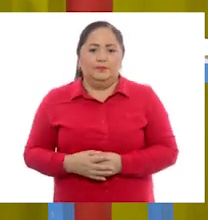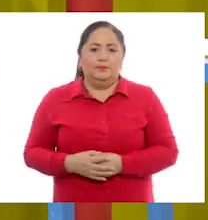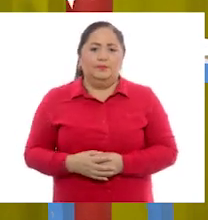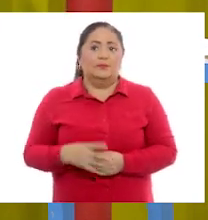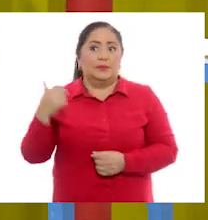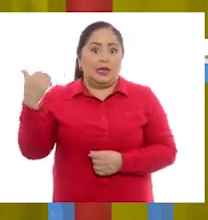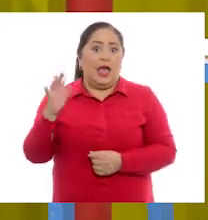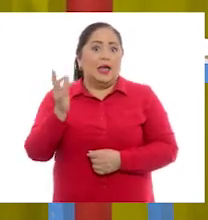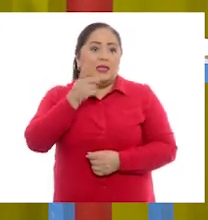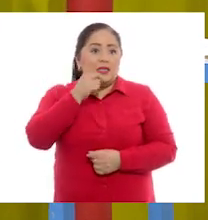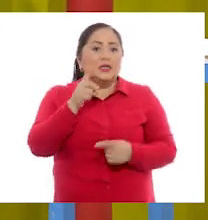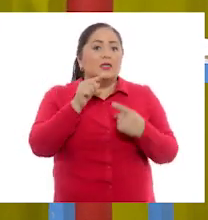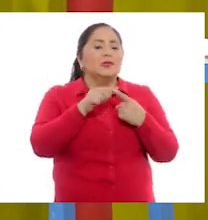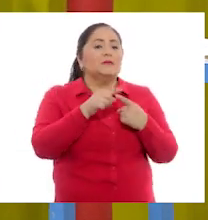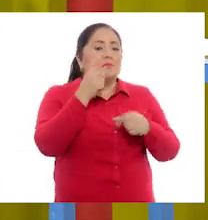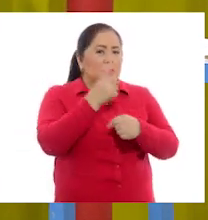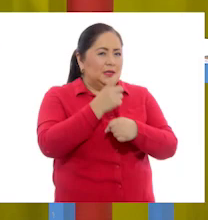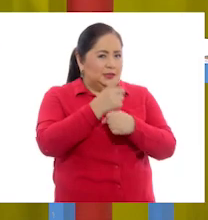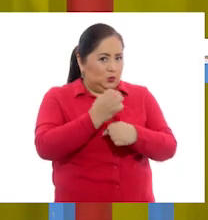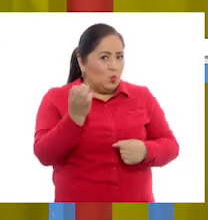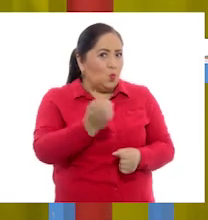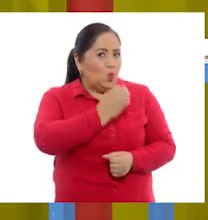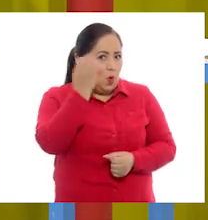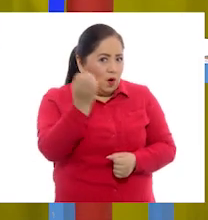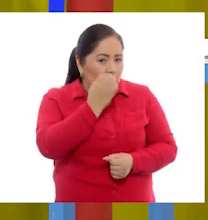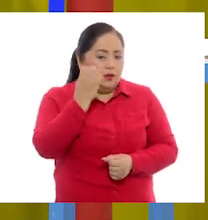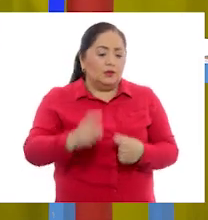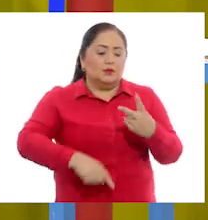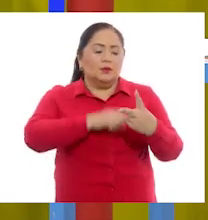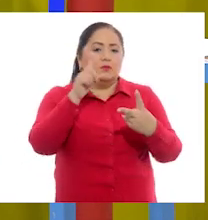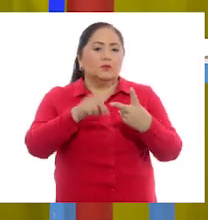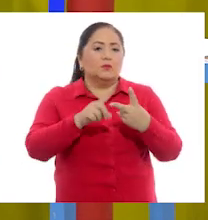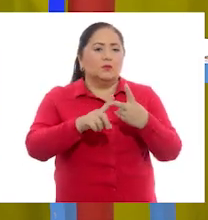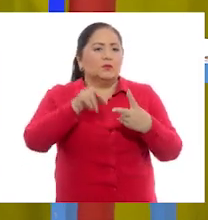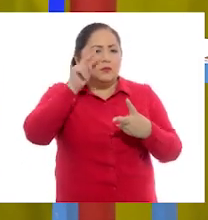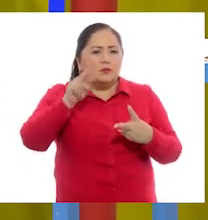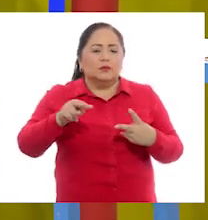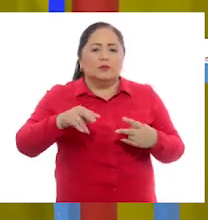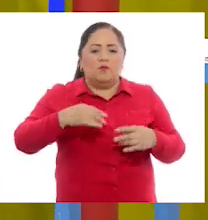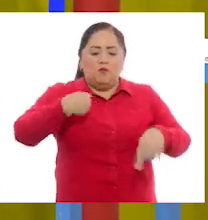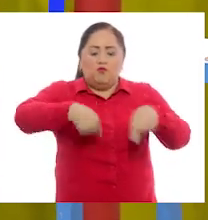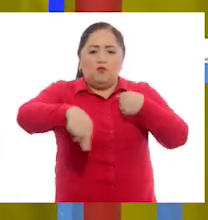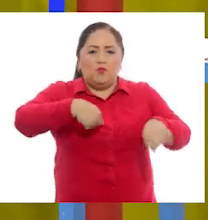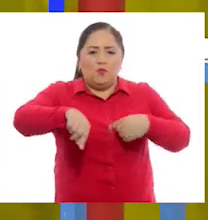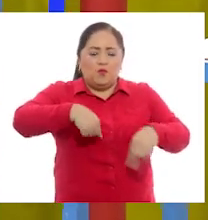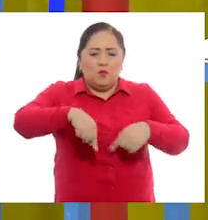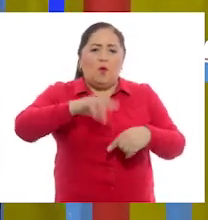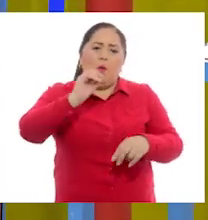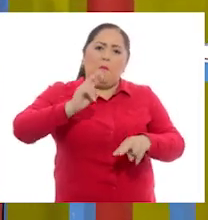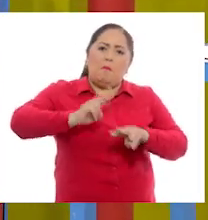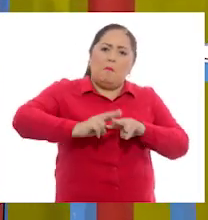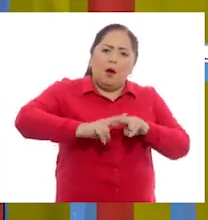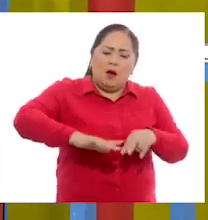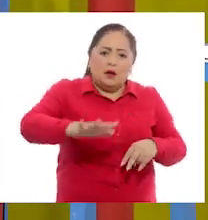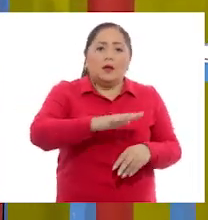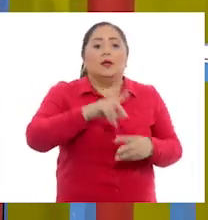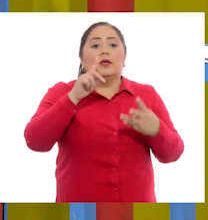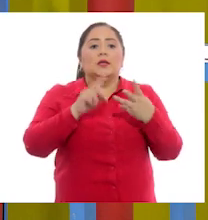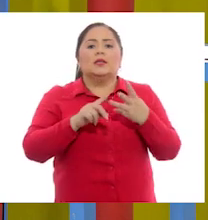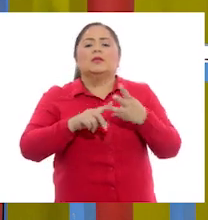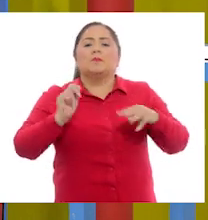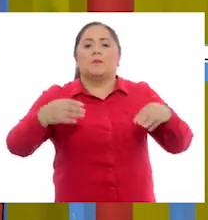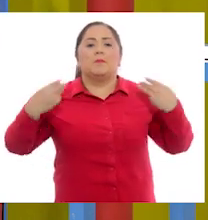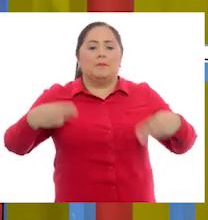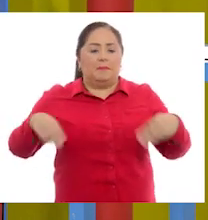mencionó que la primera imagen parece ser una escuela, la segunda imagen un campo de fútbol o un parque y la